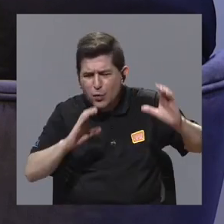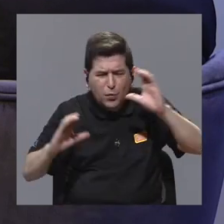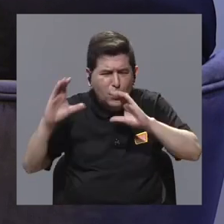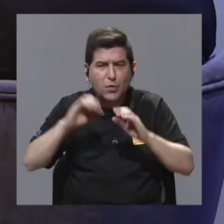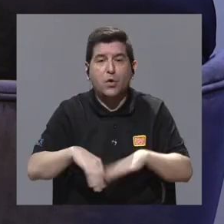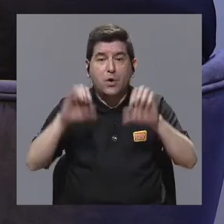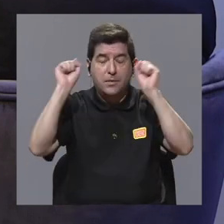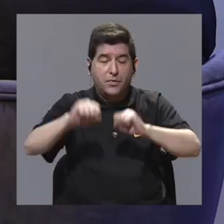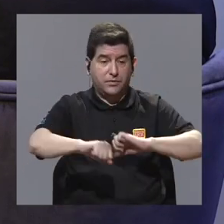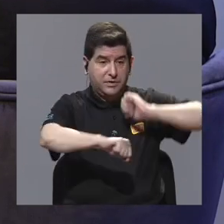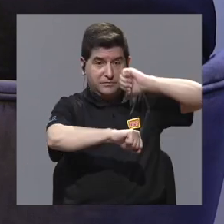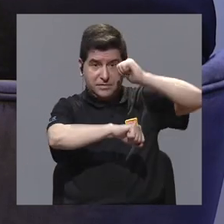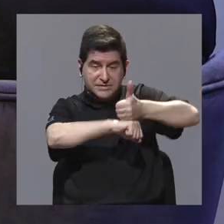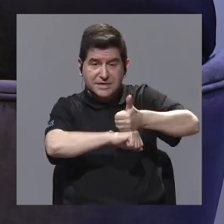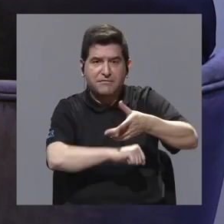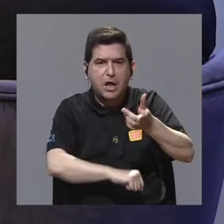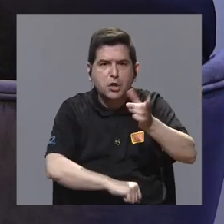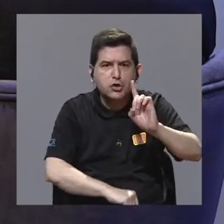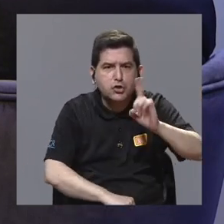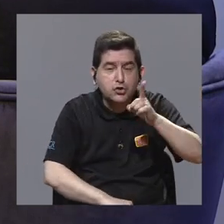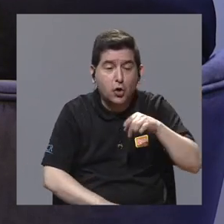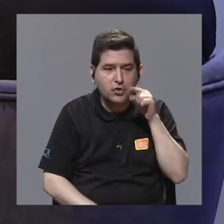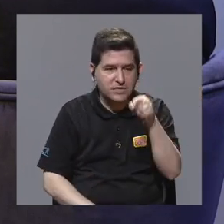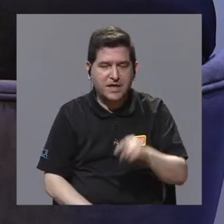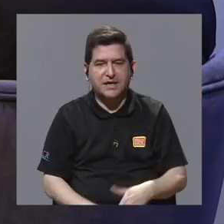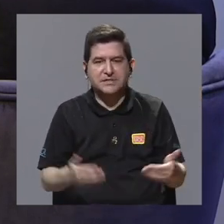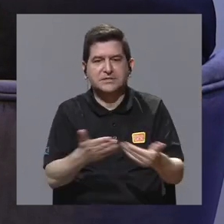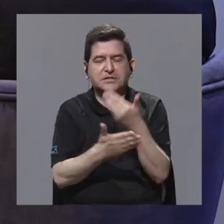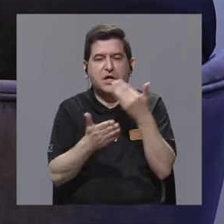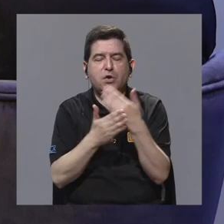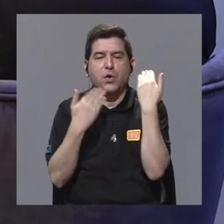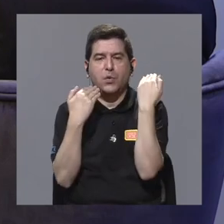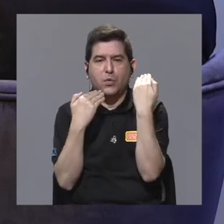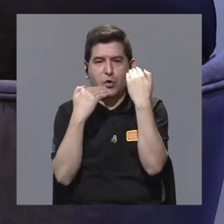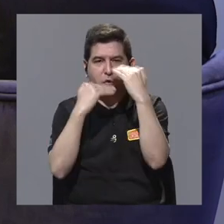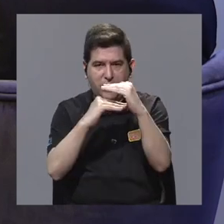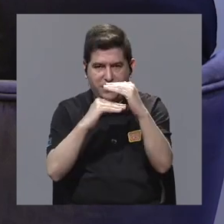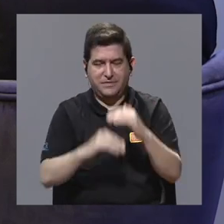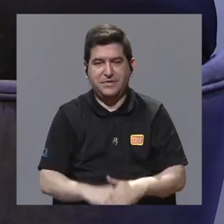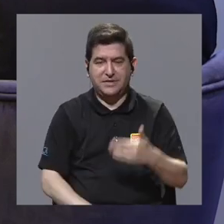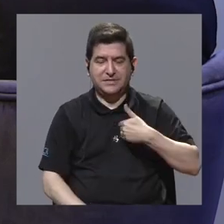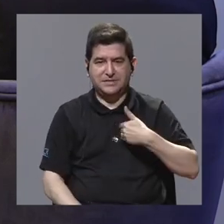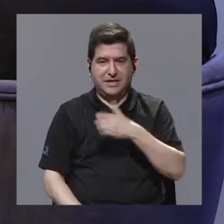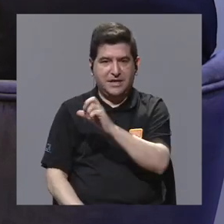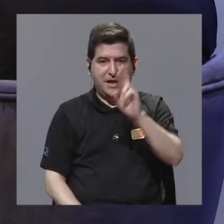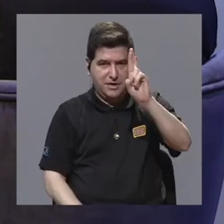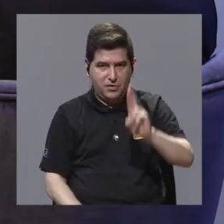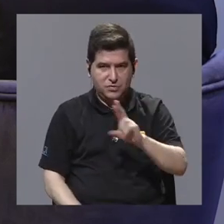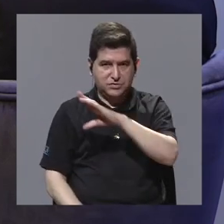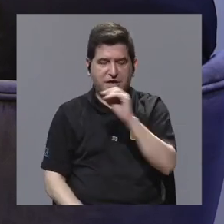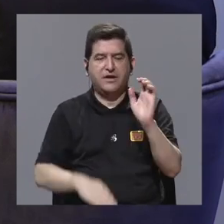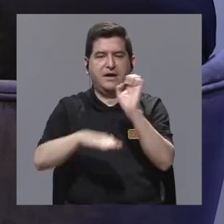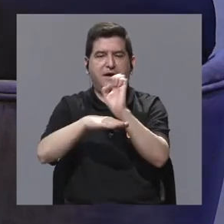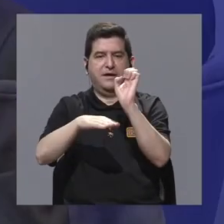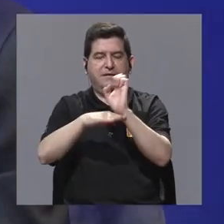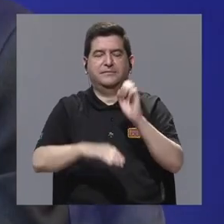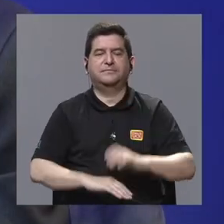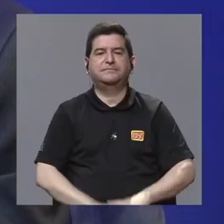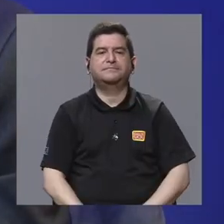para poder definir dónde iban a ser estos nuevos límites entre Costa Rica y Ecuador.